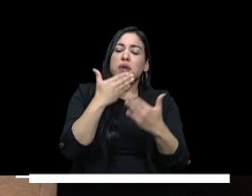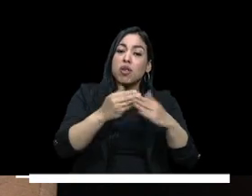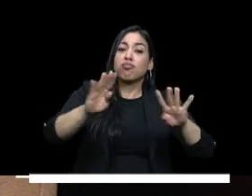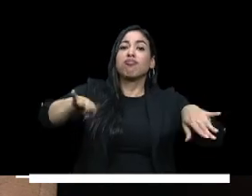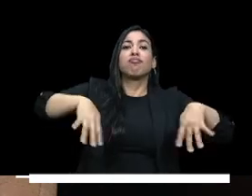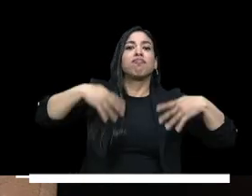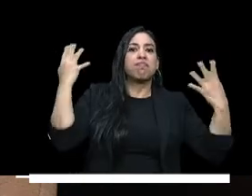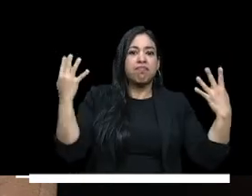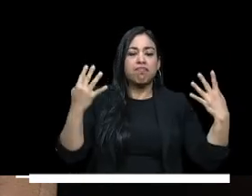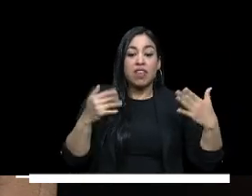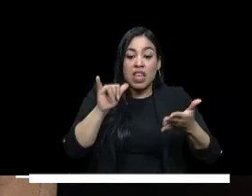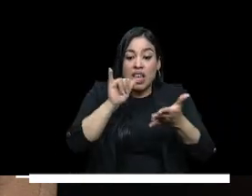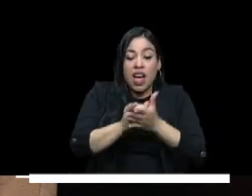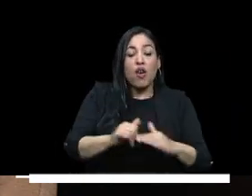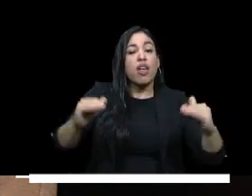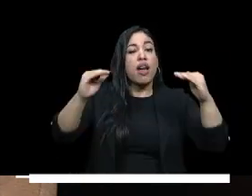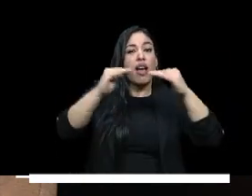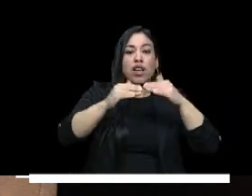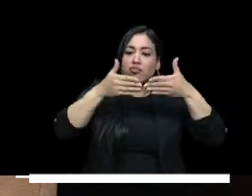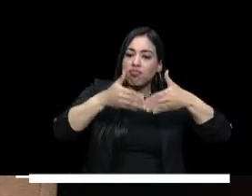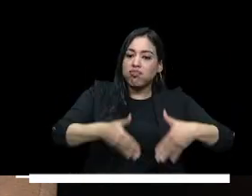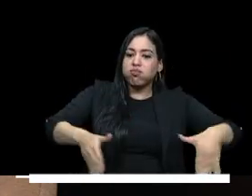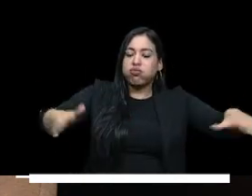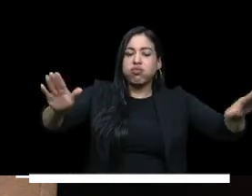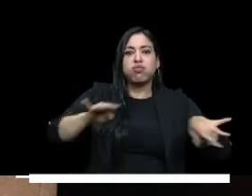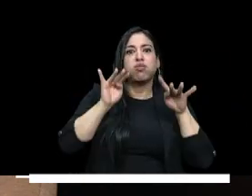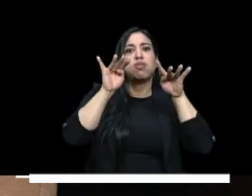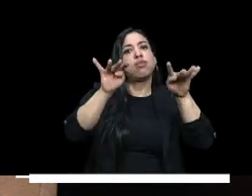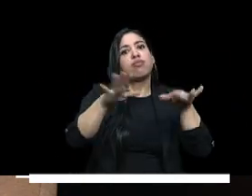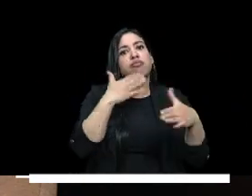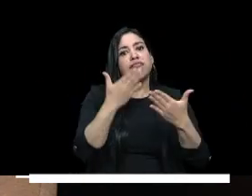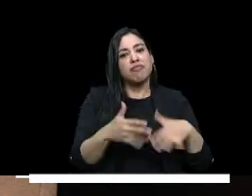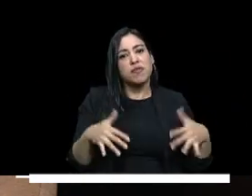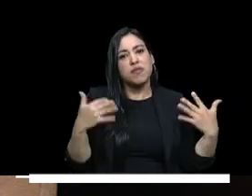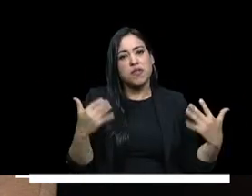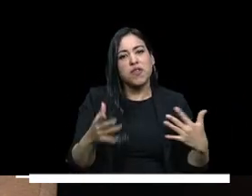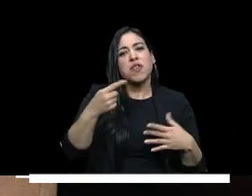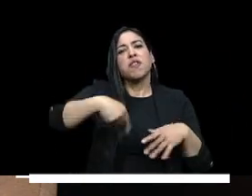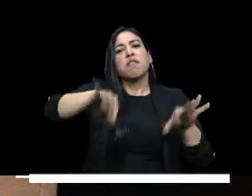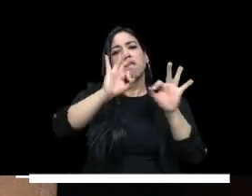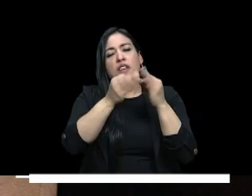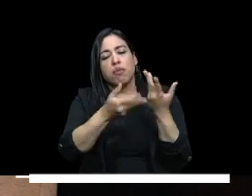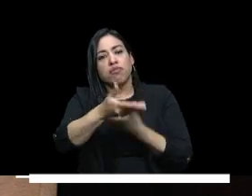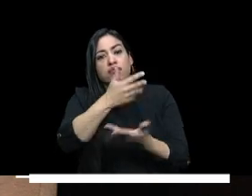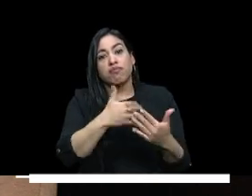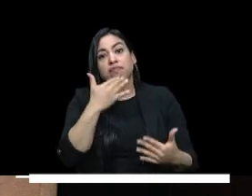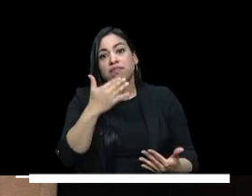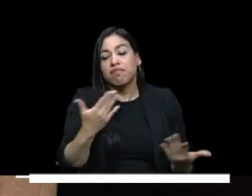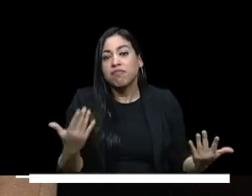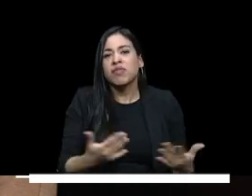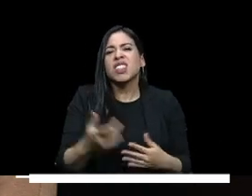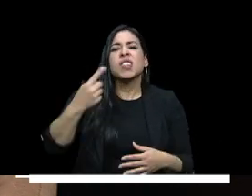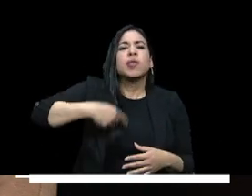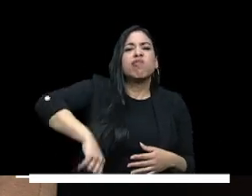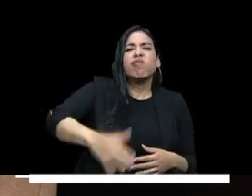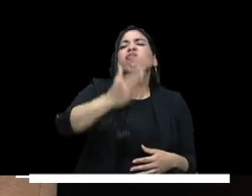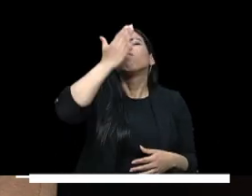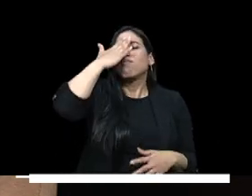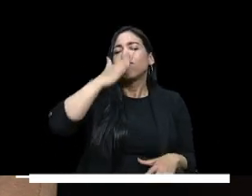por abrirnos las puertas de sus hogares y de sus familias sabemos